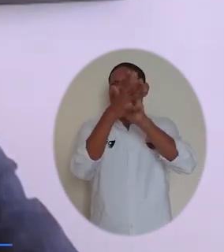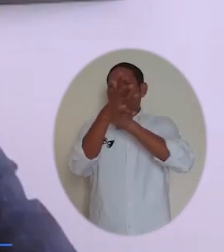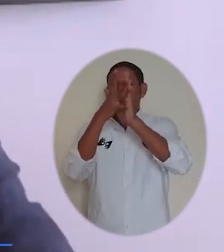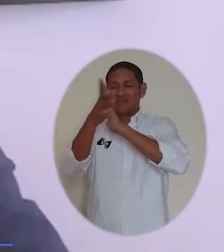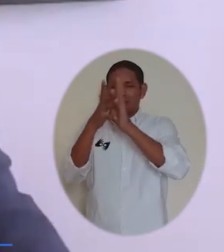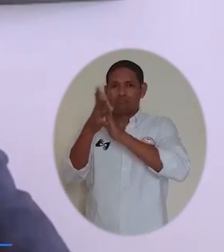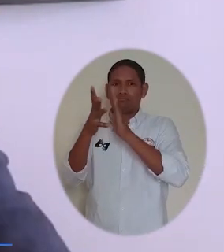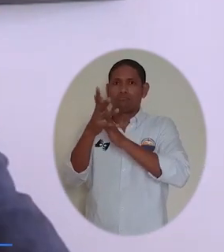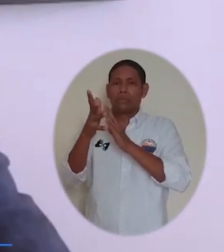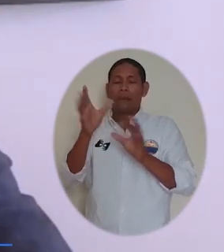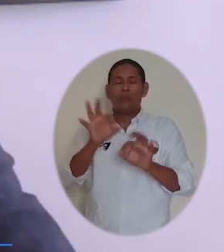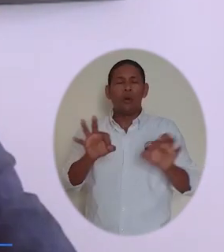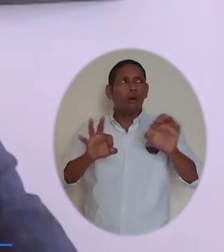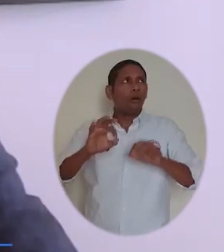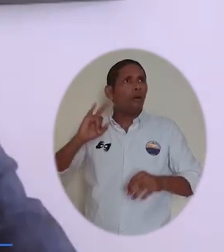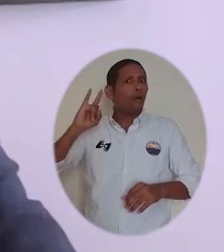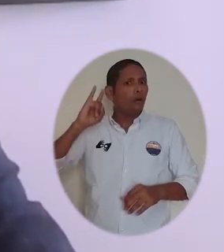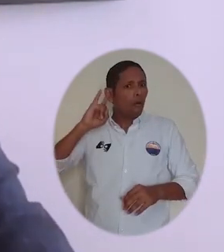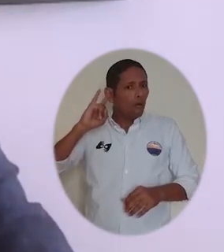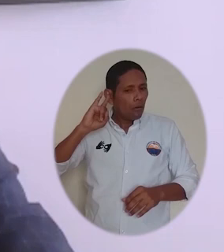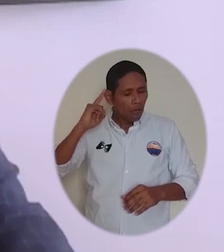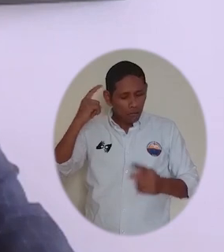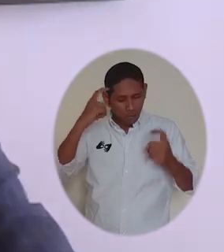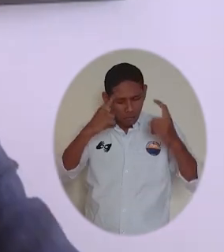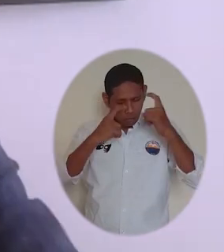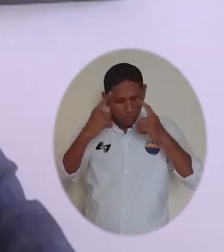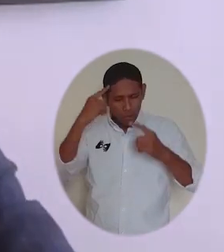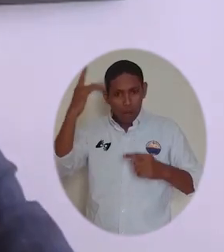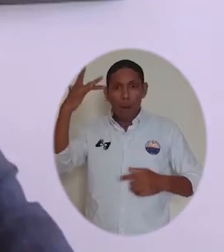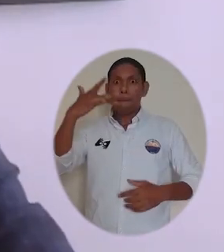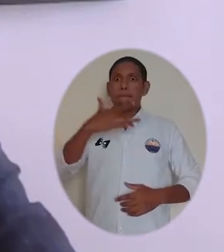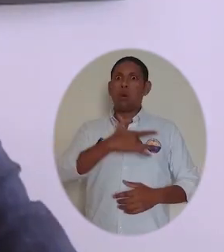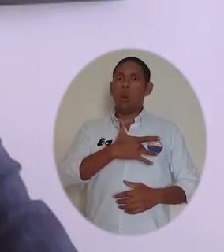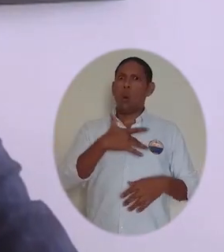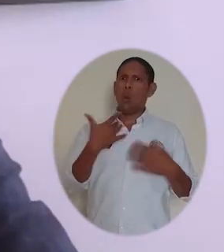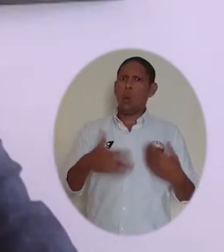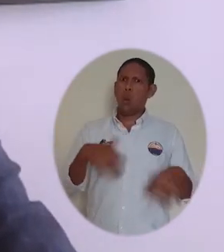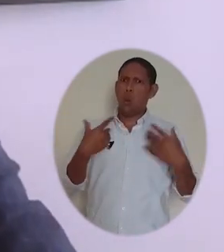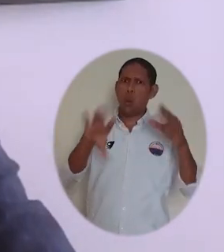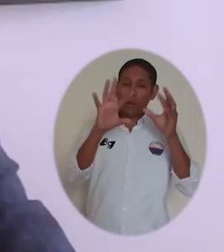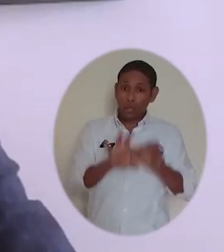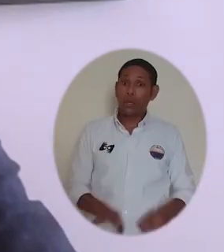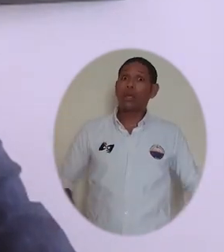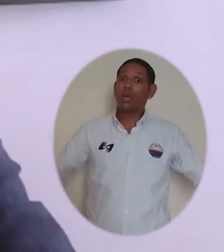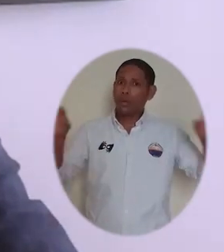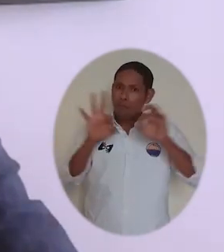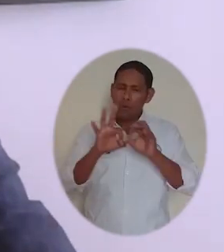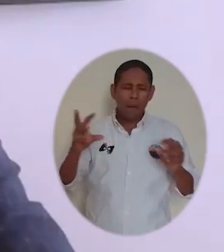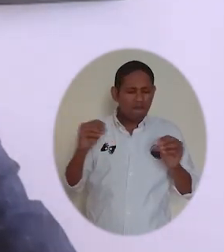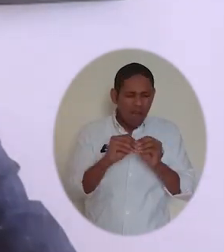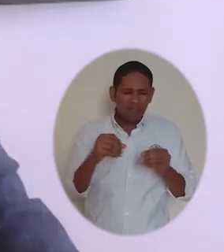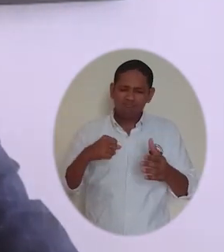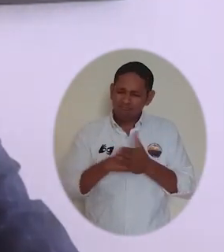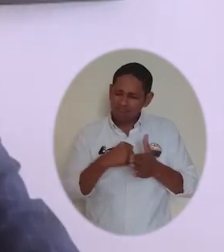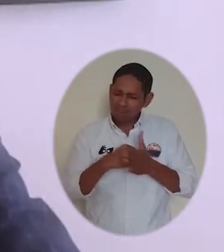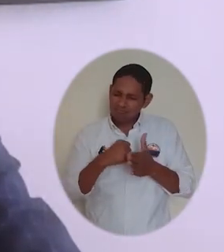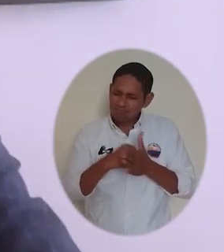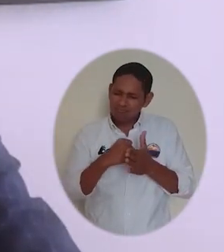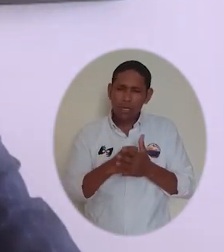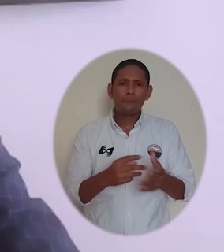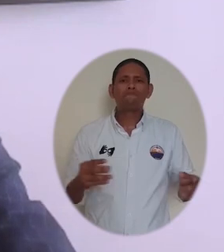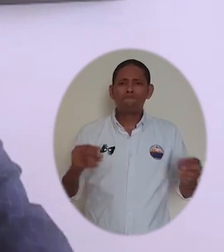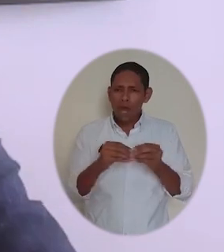solamente al cerebro sino que incluso al corazón y por eso creo que debemos repetir celebrar